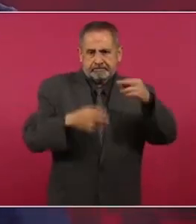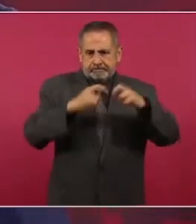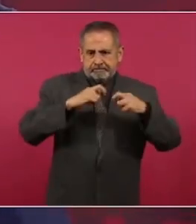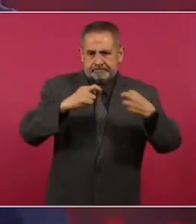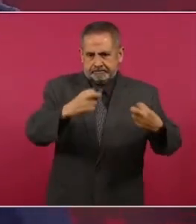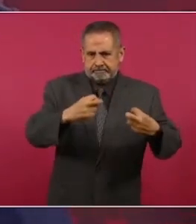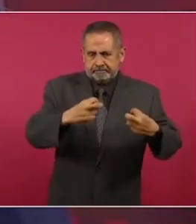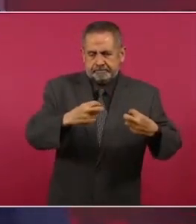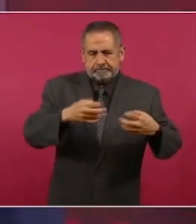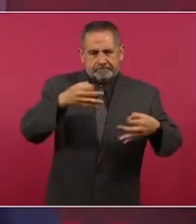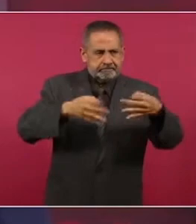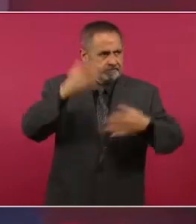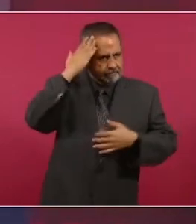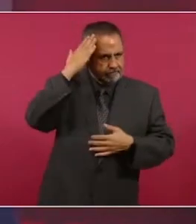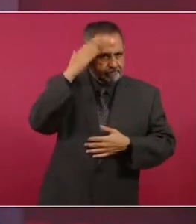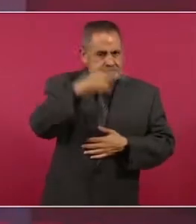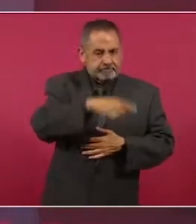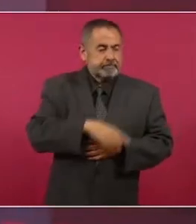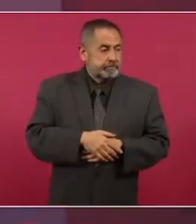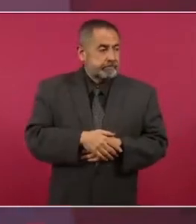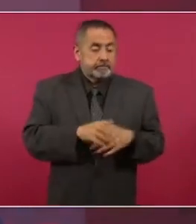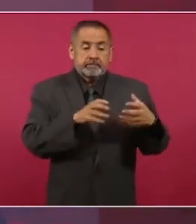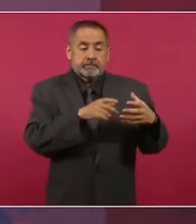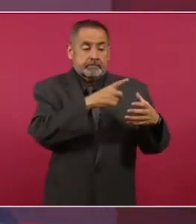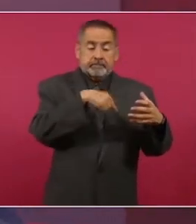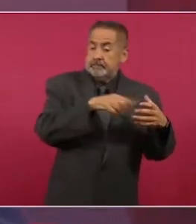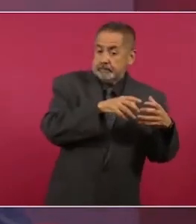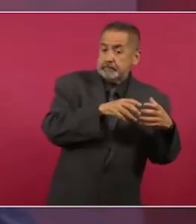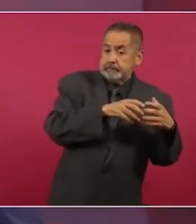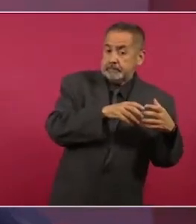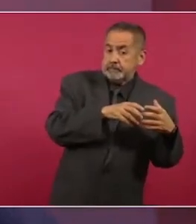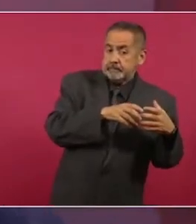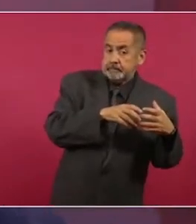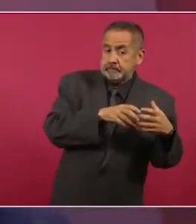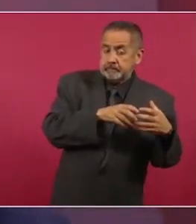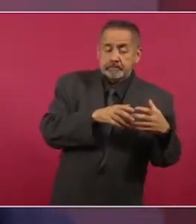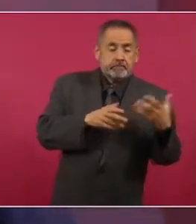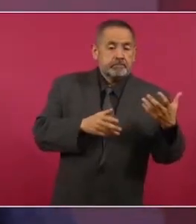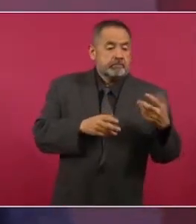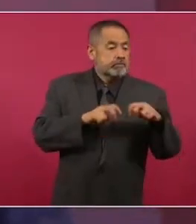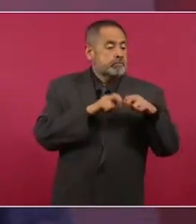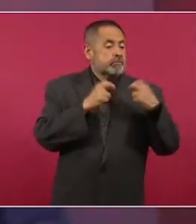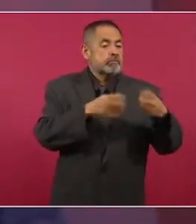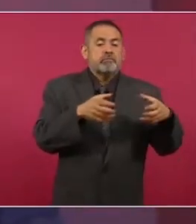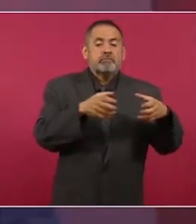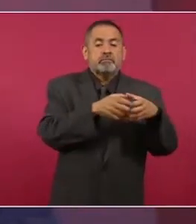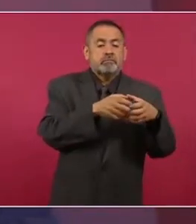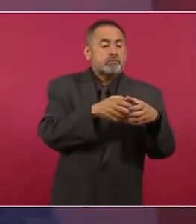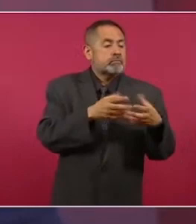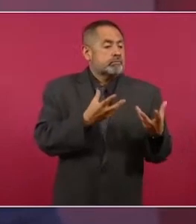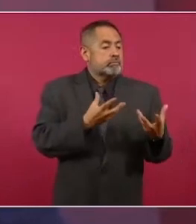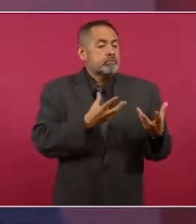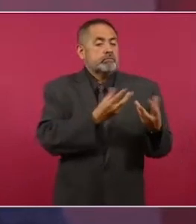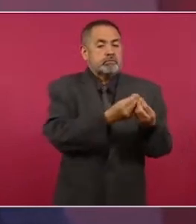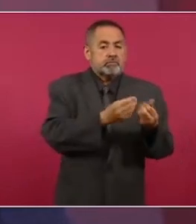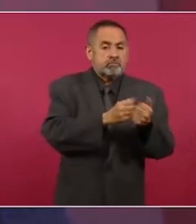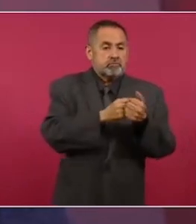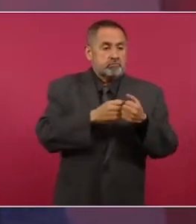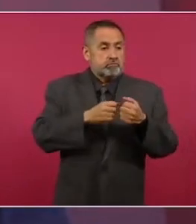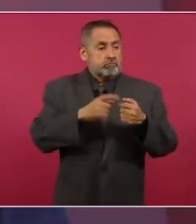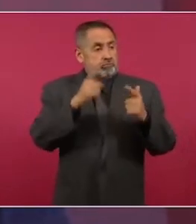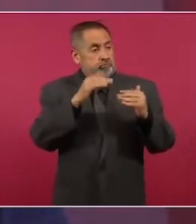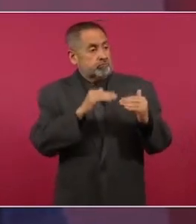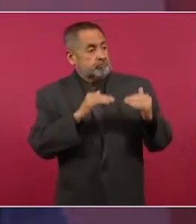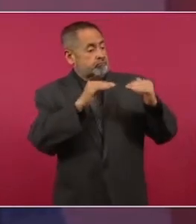Y esos señores que ahora forman parte del Supremo Poder